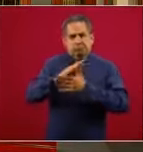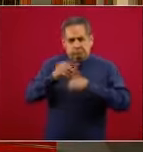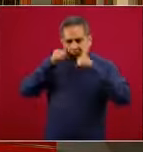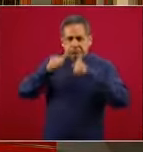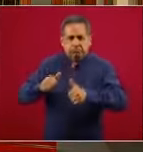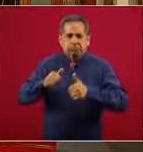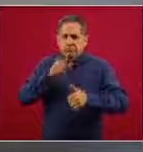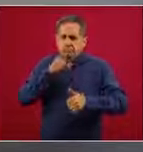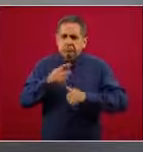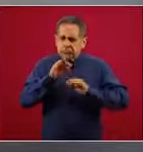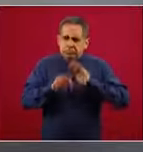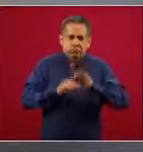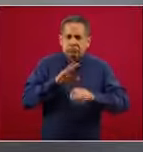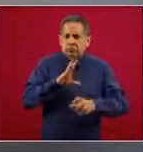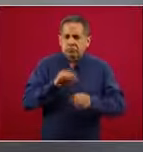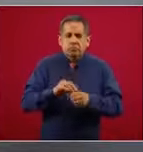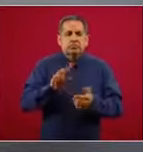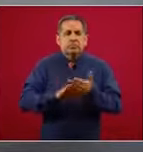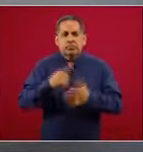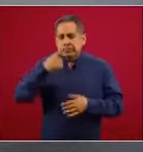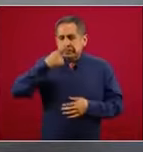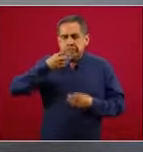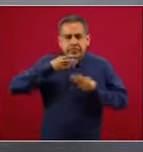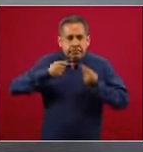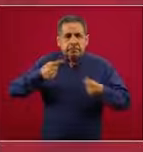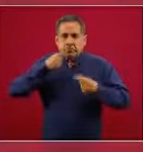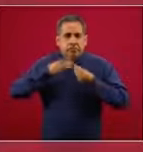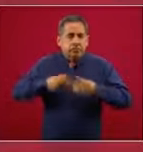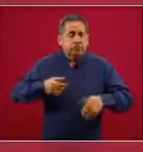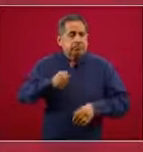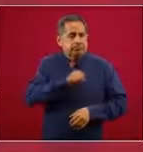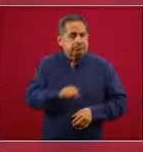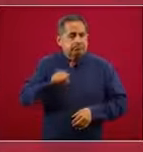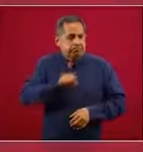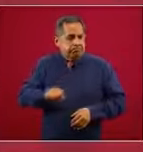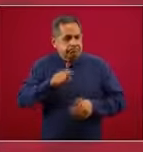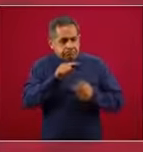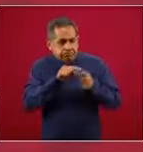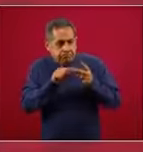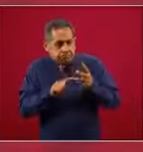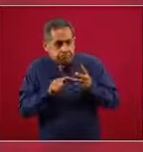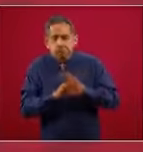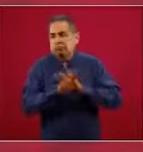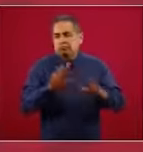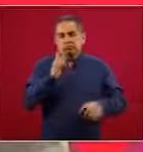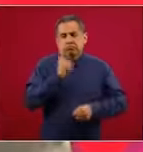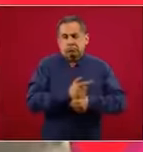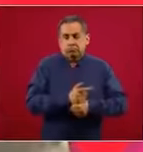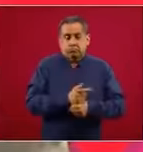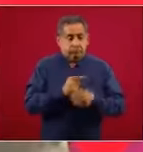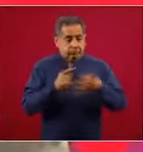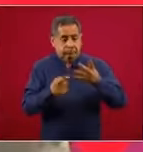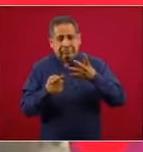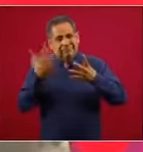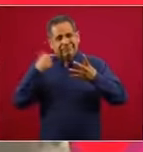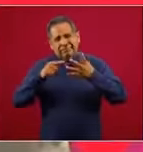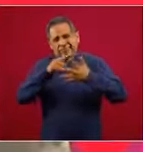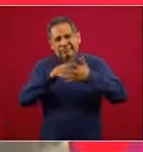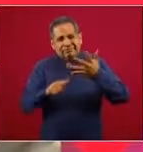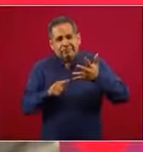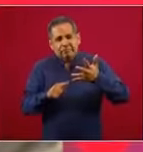síntomas accesorios, pérdida del olfato, pérdida del gusto, diarrea, y además se requiere ahora que un solo síntoma